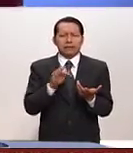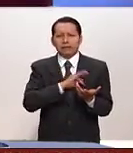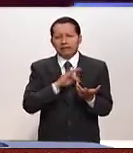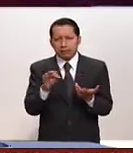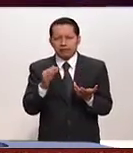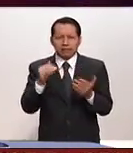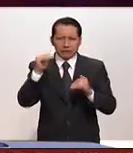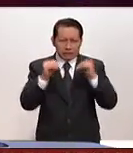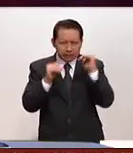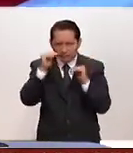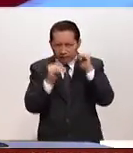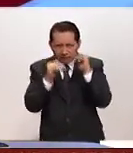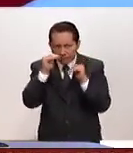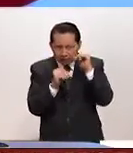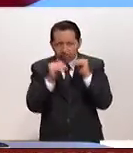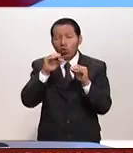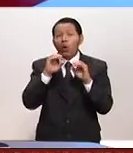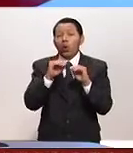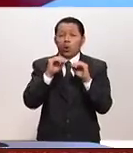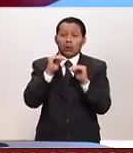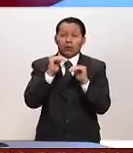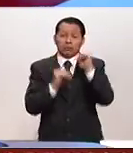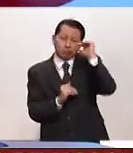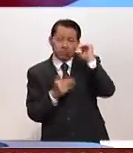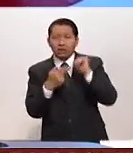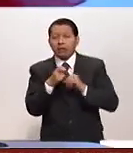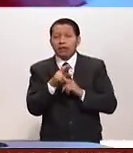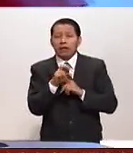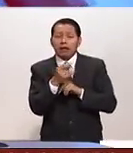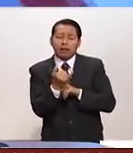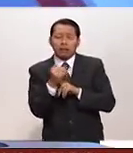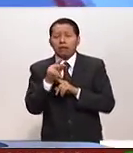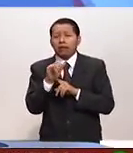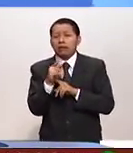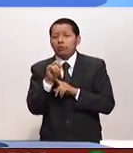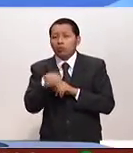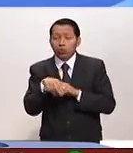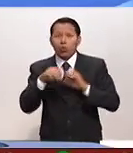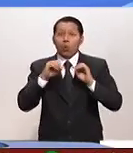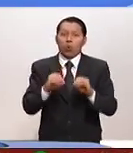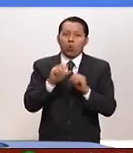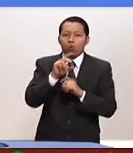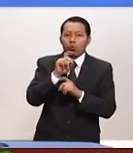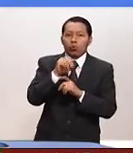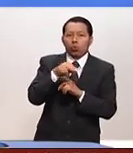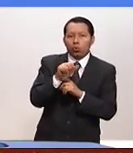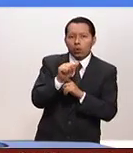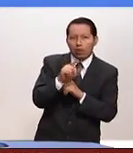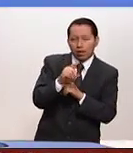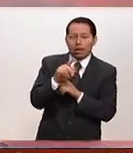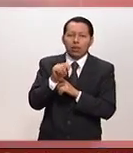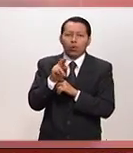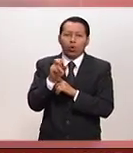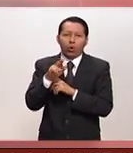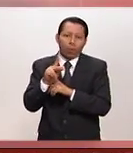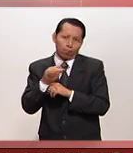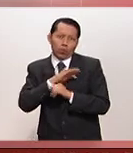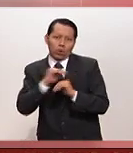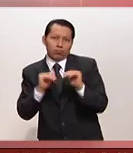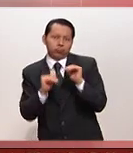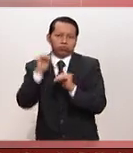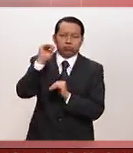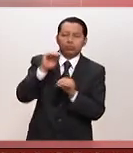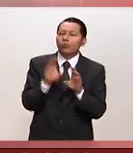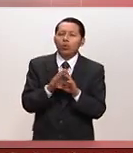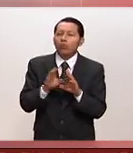¿Se va a desmarcar Hillary Clinton? ¿O puede dar otra sorpresa Donald Trump? Mira, el día de ayer precisamente se